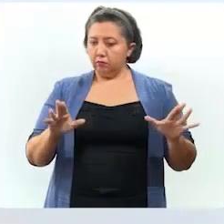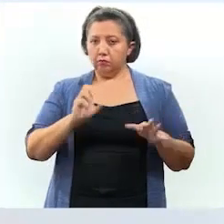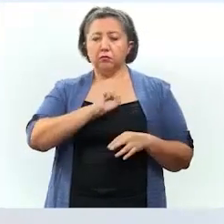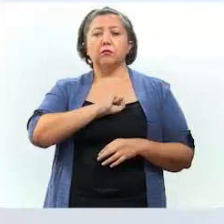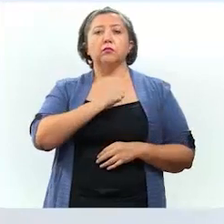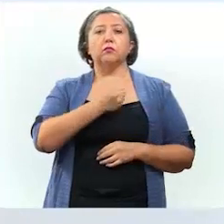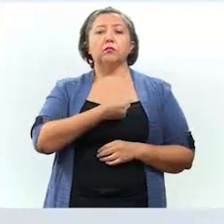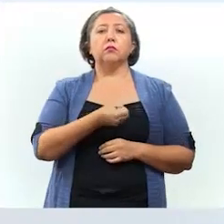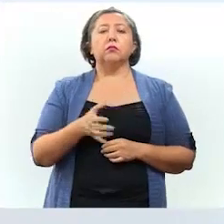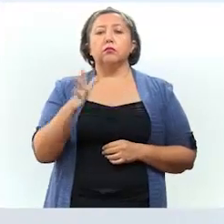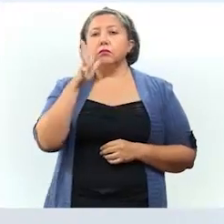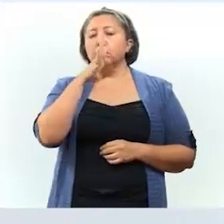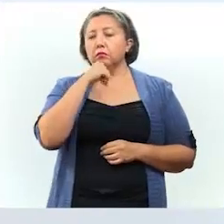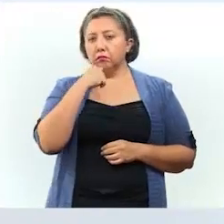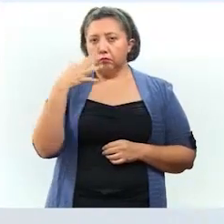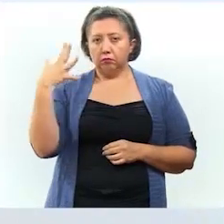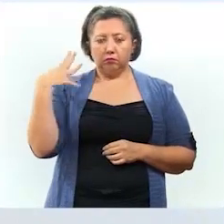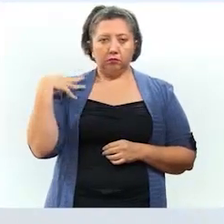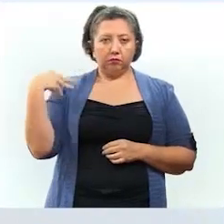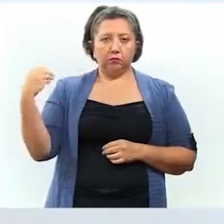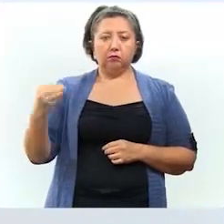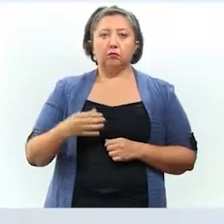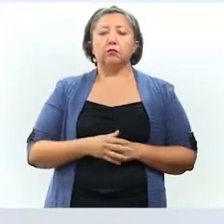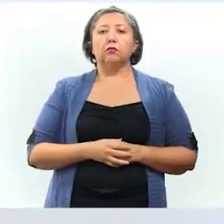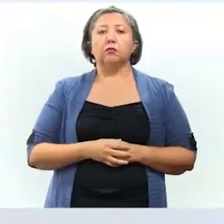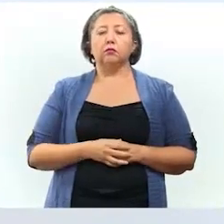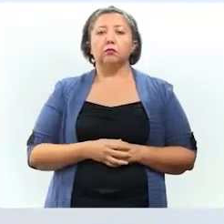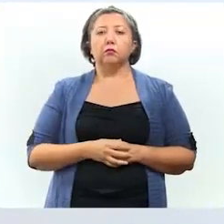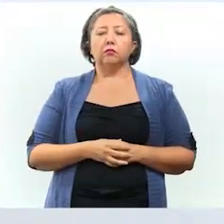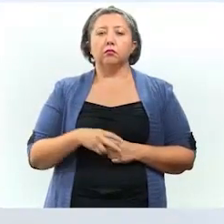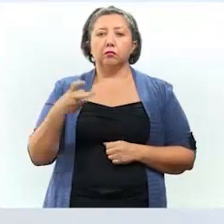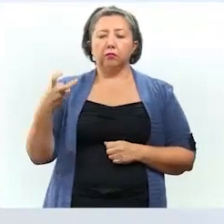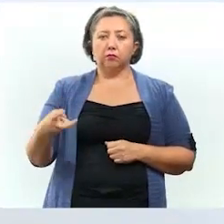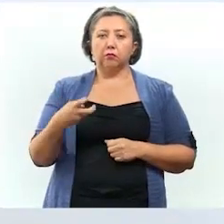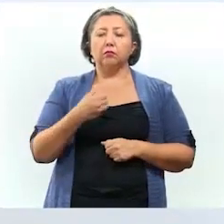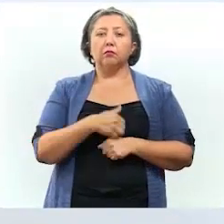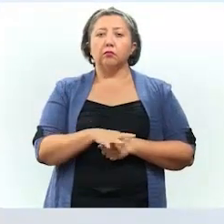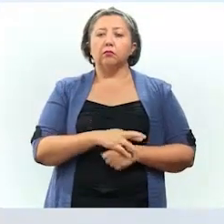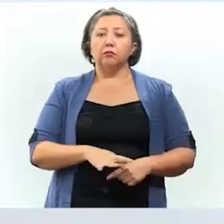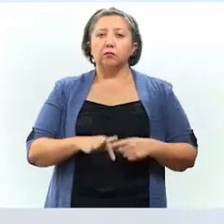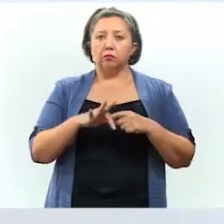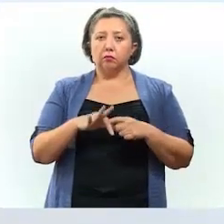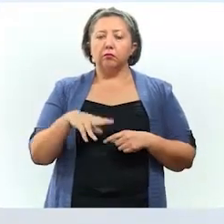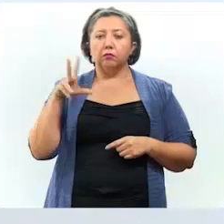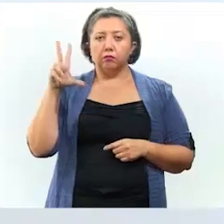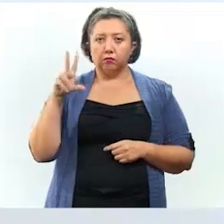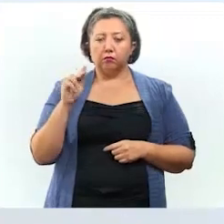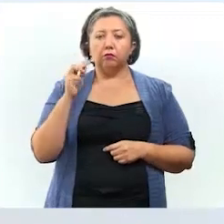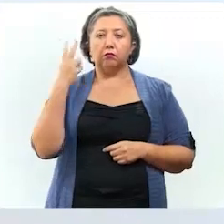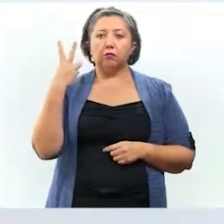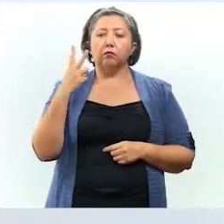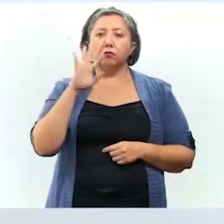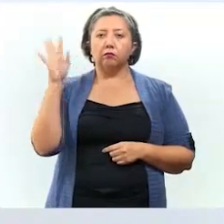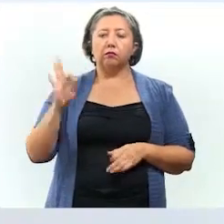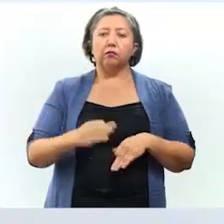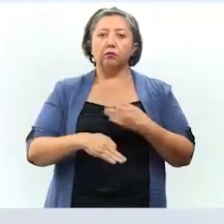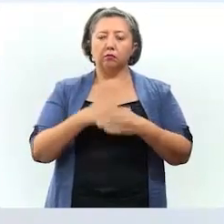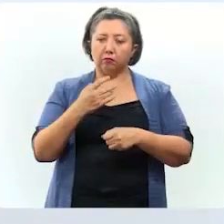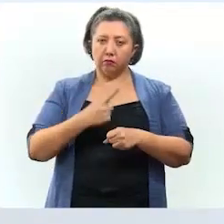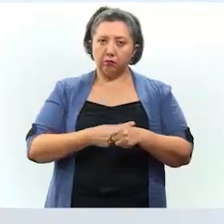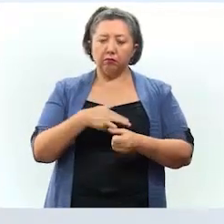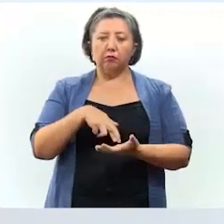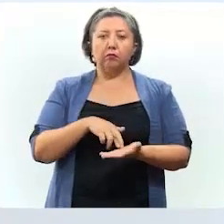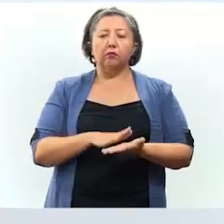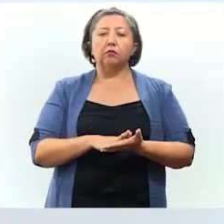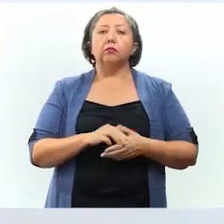recuperaron, no presentan síntomas ni pueden contagiar. Esta cifra representa el 82% del total de